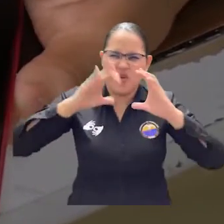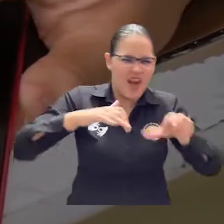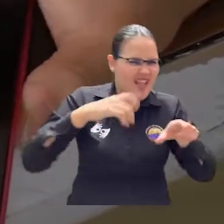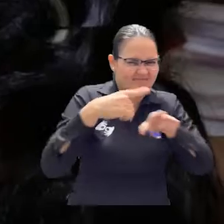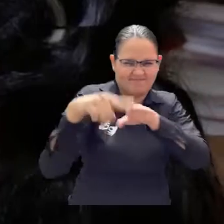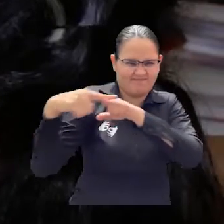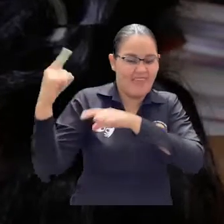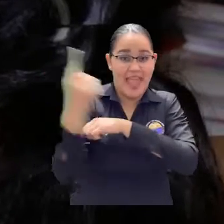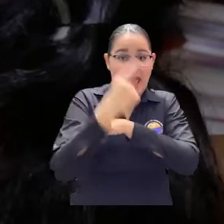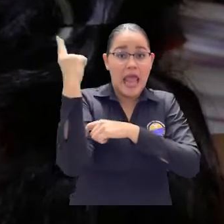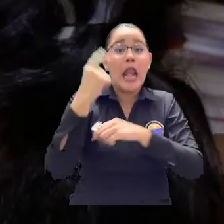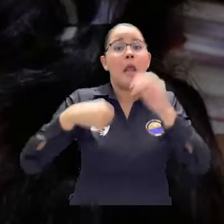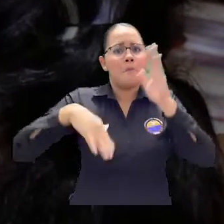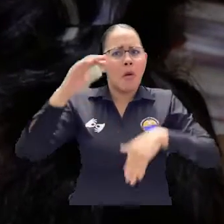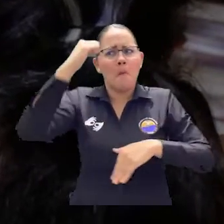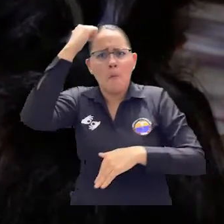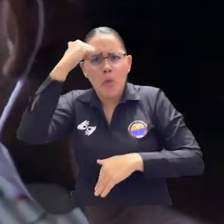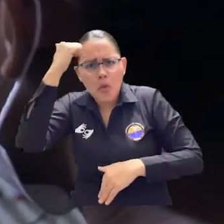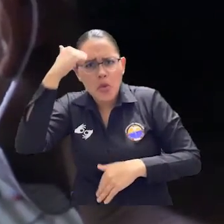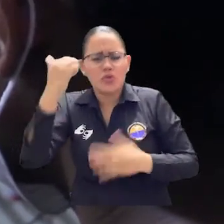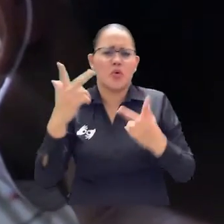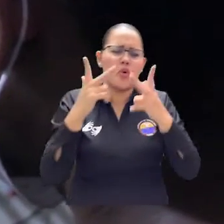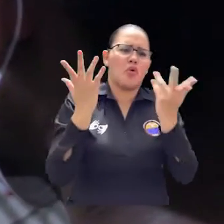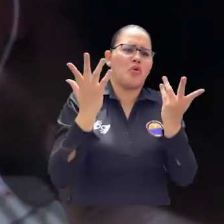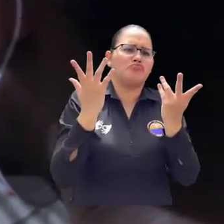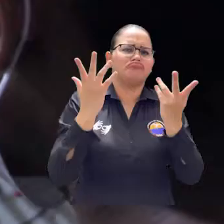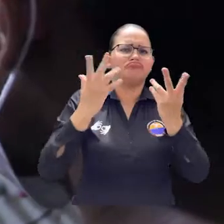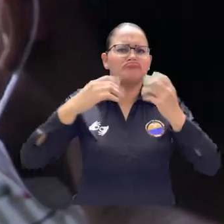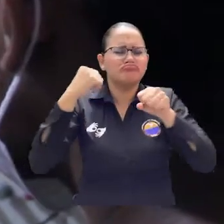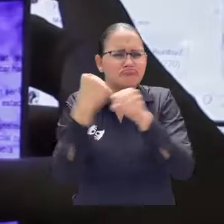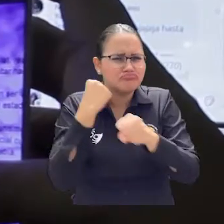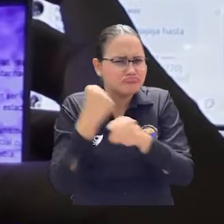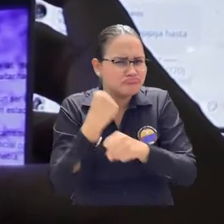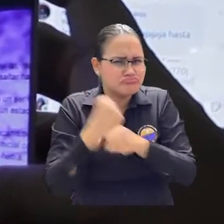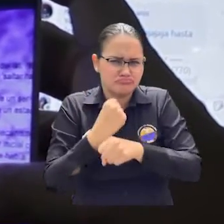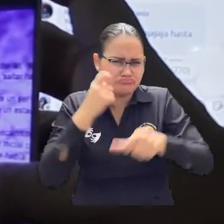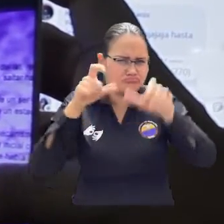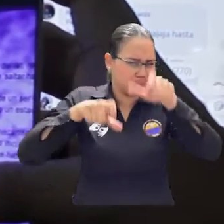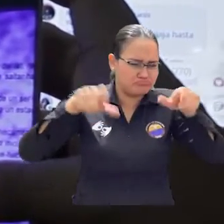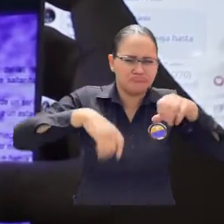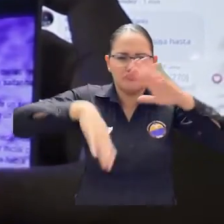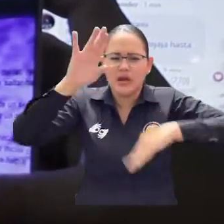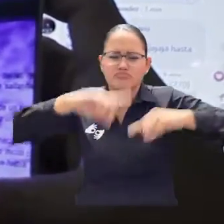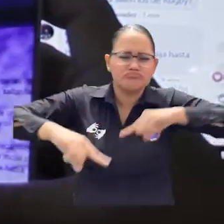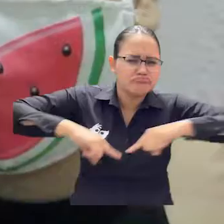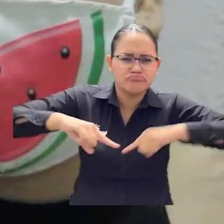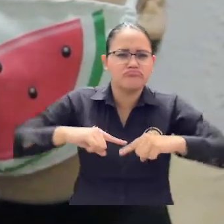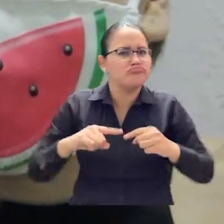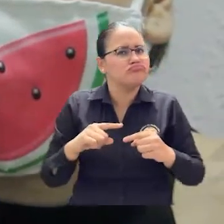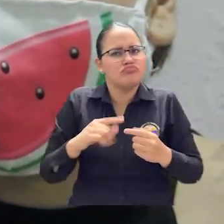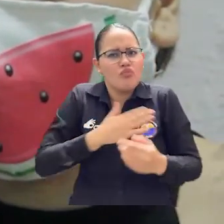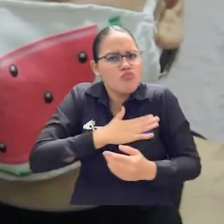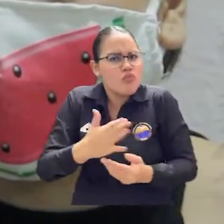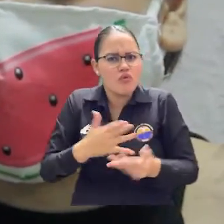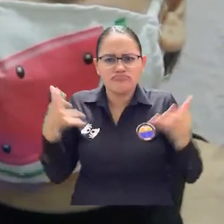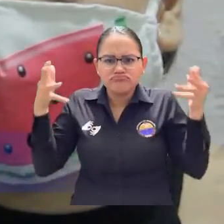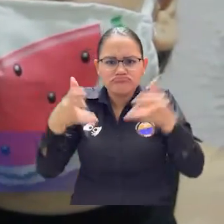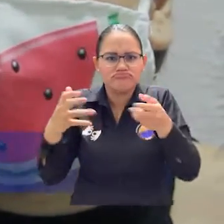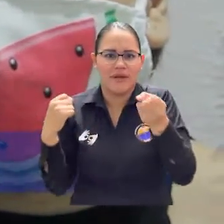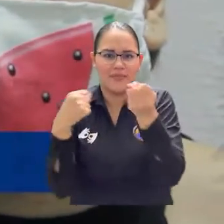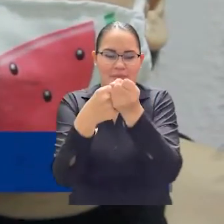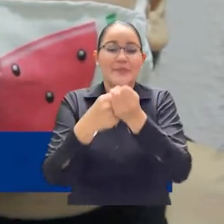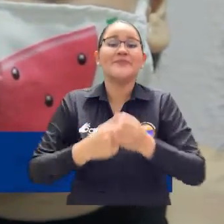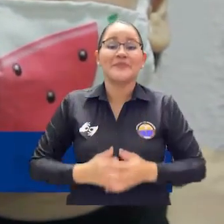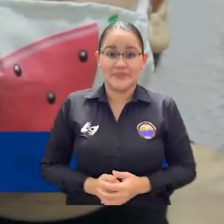universitaria, los jóvenes han contado con un gran acompañamiento de sus docentes y el personal administrativo. A pesar de que